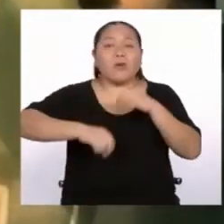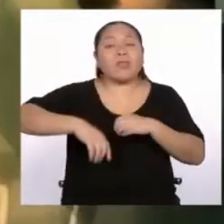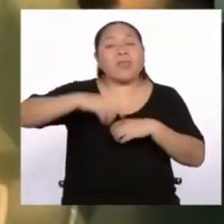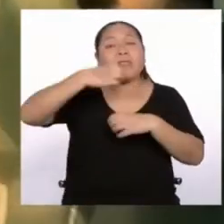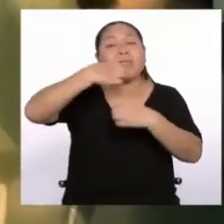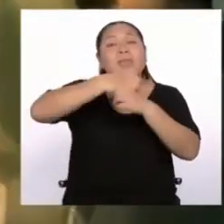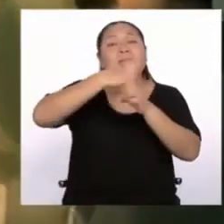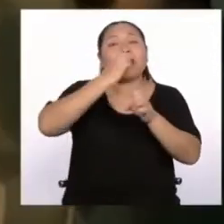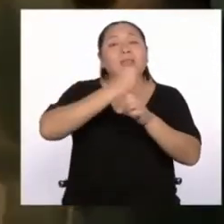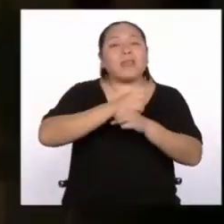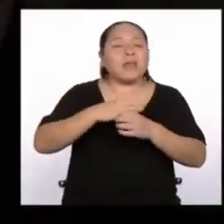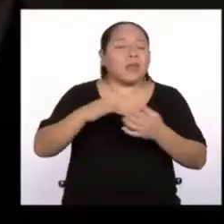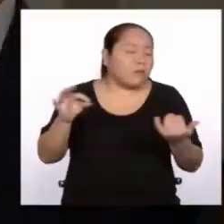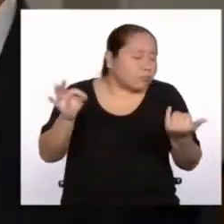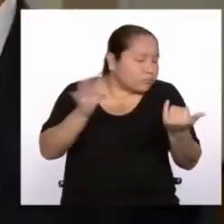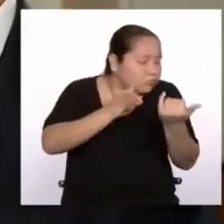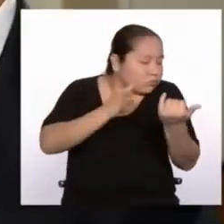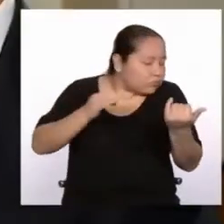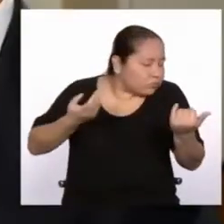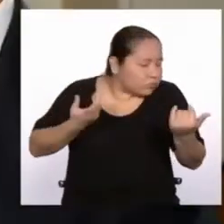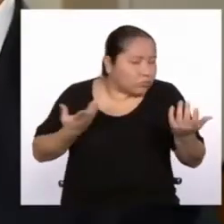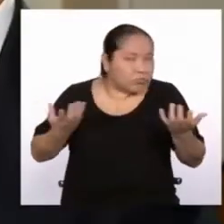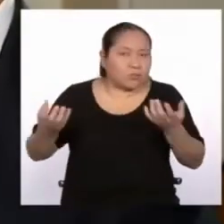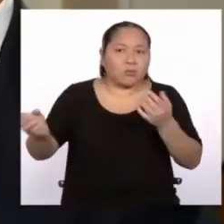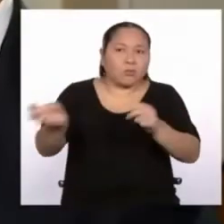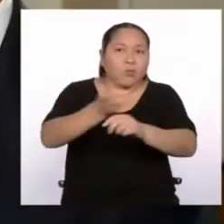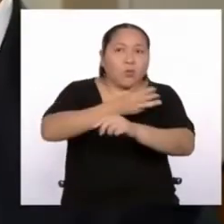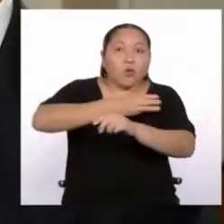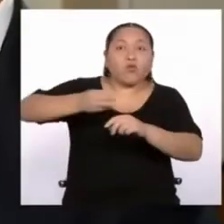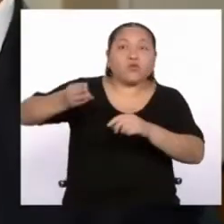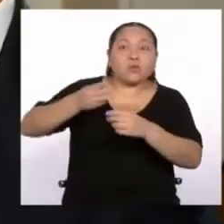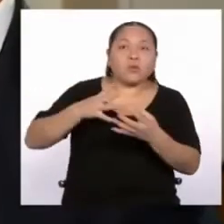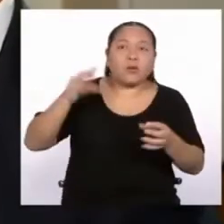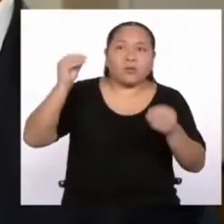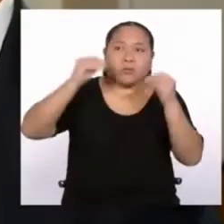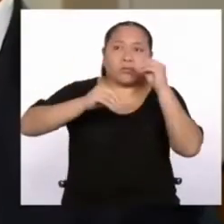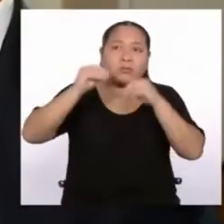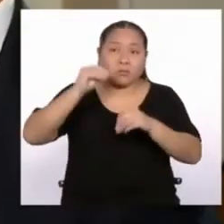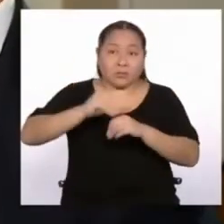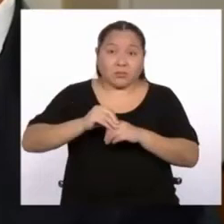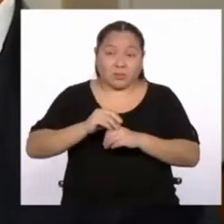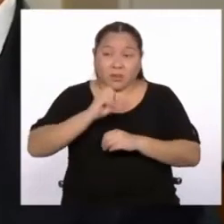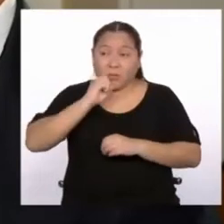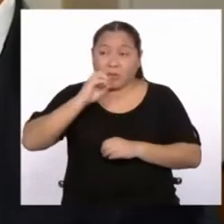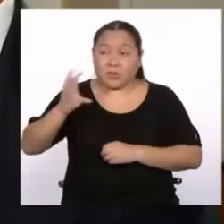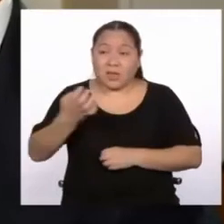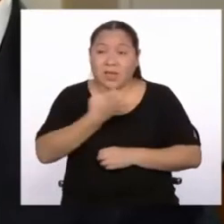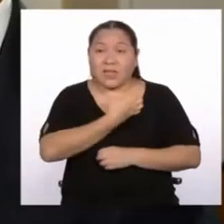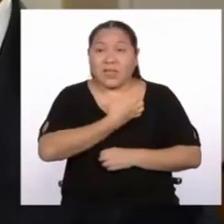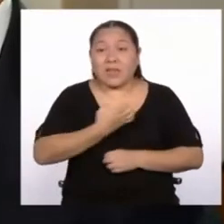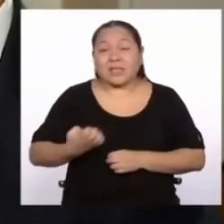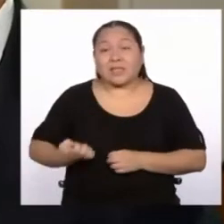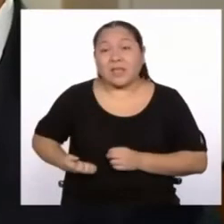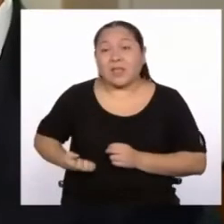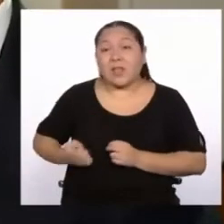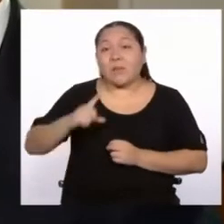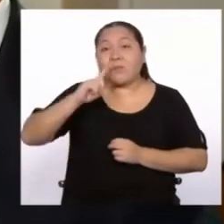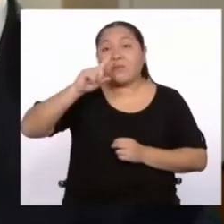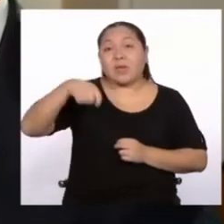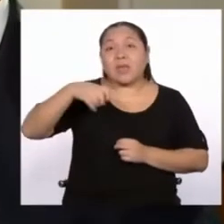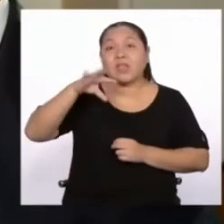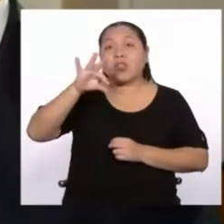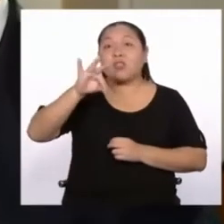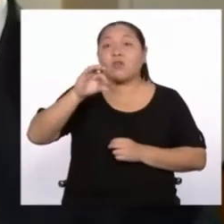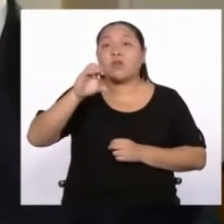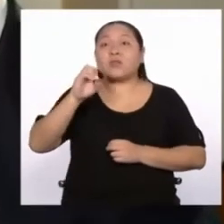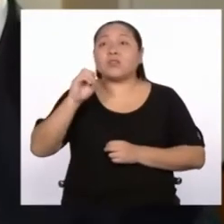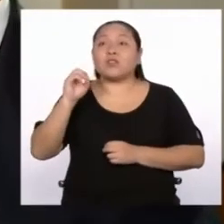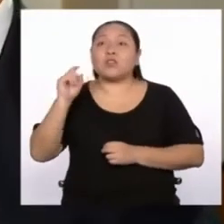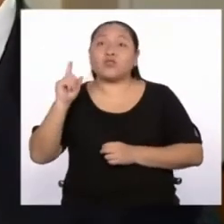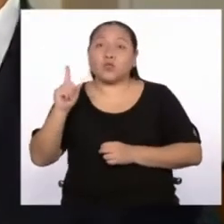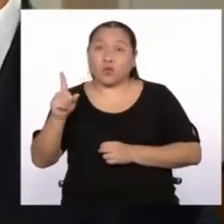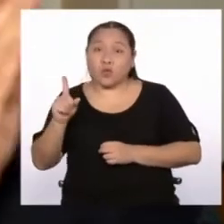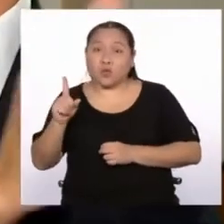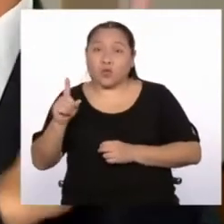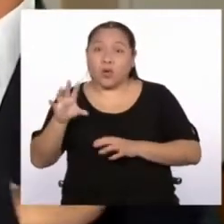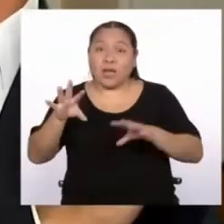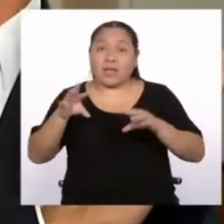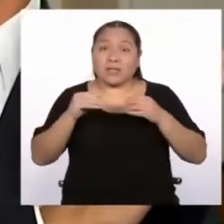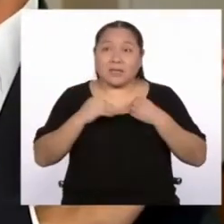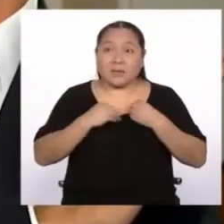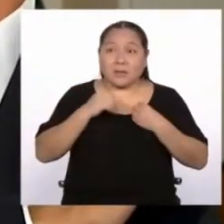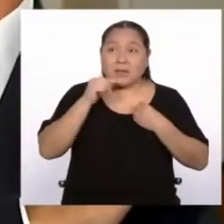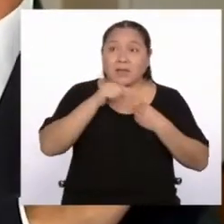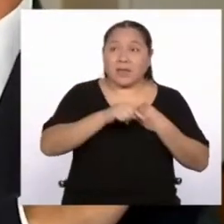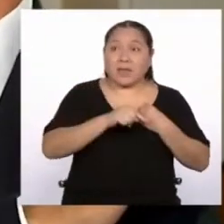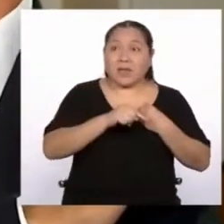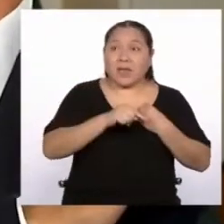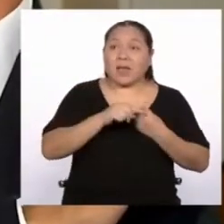conocemos ahora del himno nacional. Estamos hablando que el Estado peruano, en 1901, acepta la versión Estando Vivo Todavía Rebagliati y ya